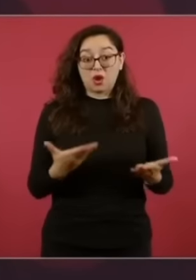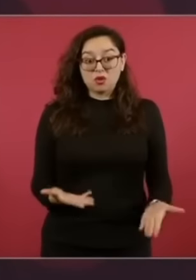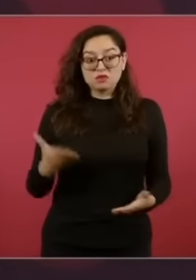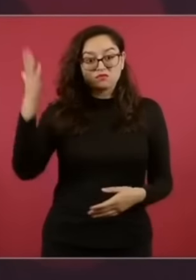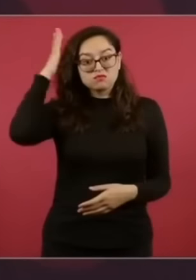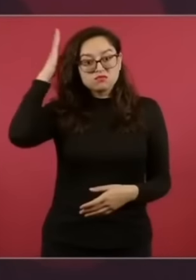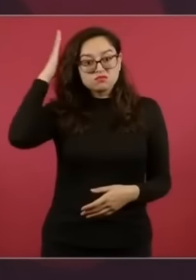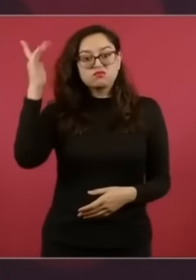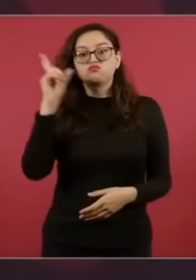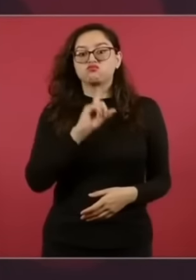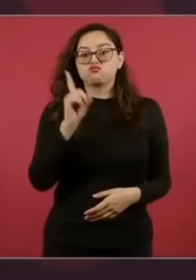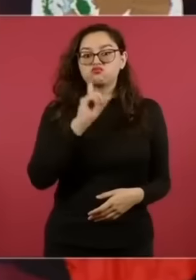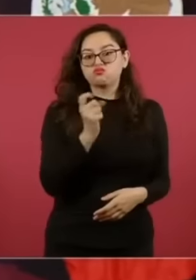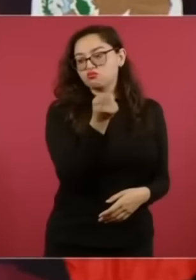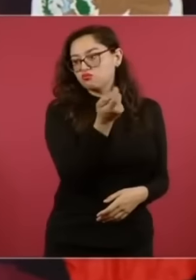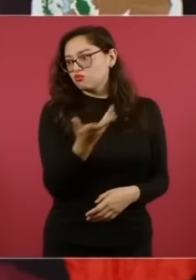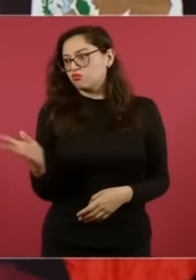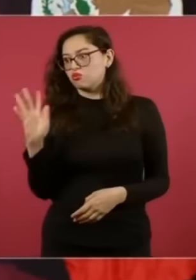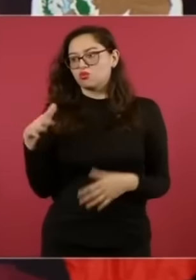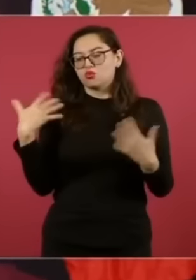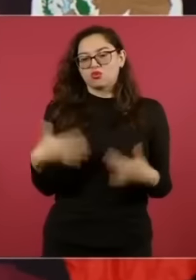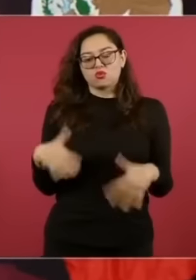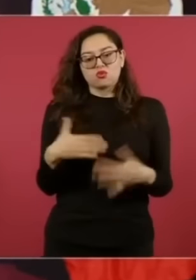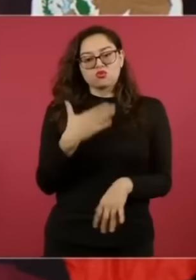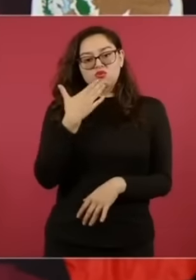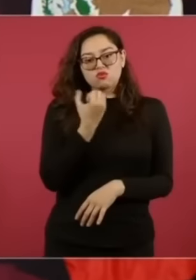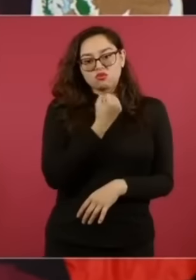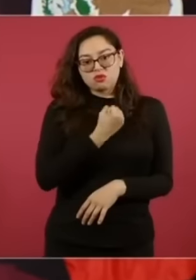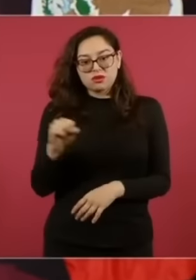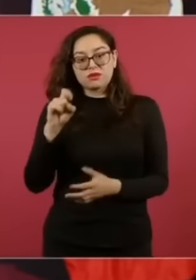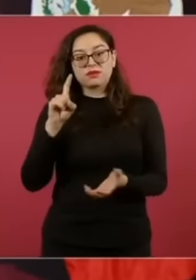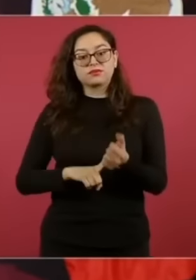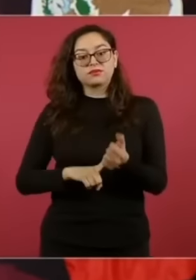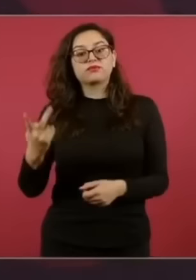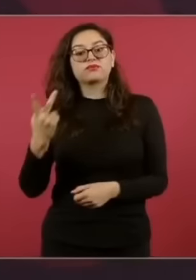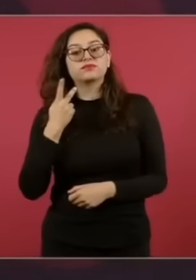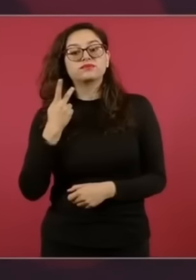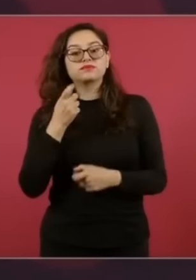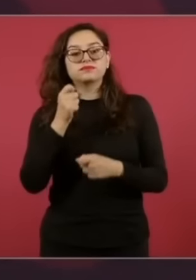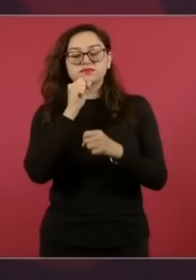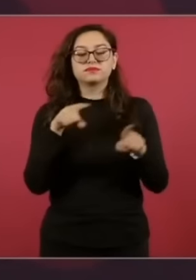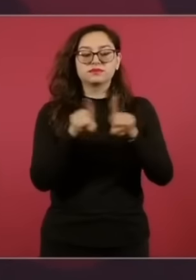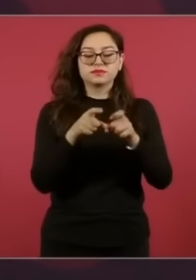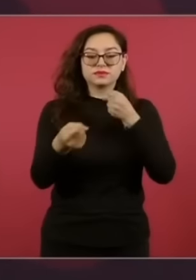muy buenas, pero no sólo en la política, en el periodismo,